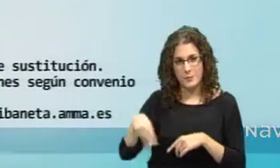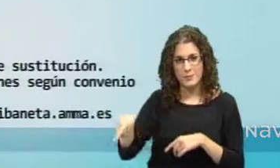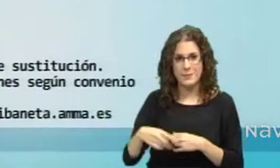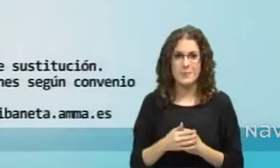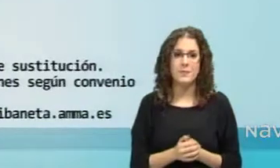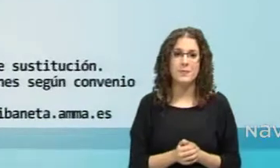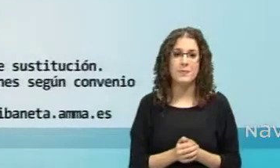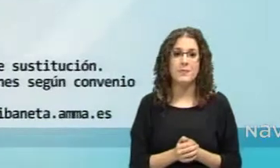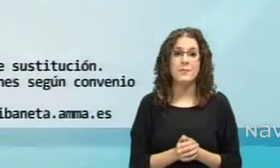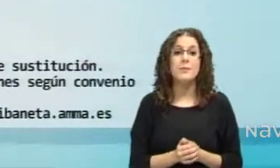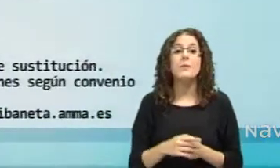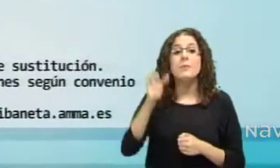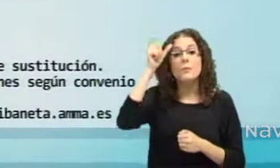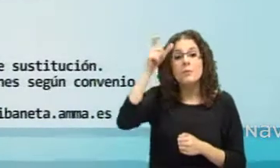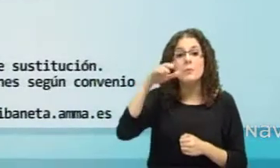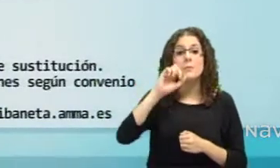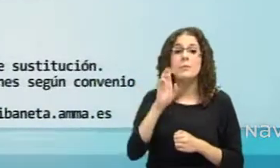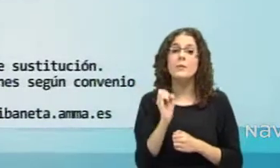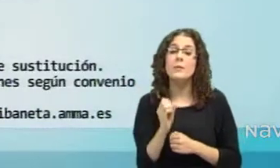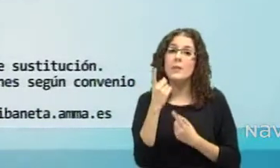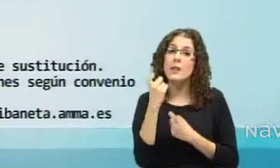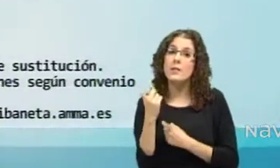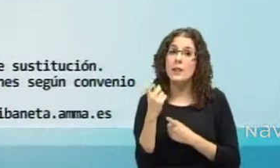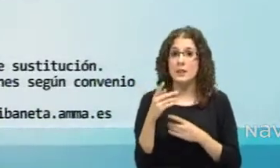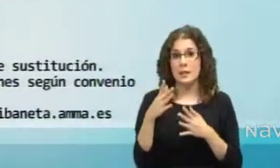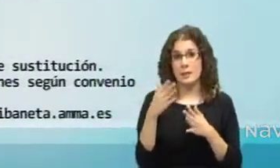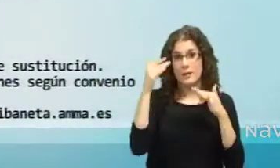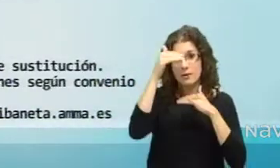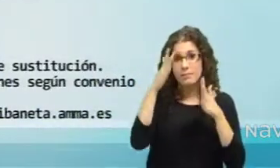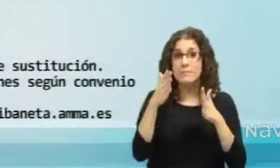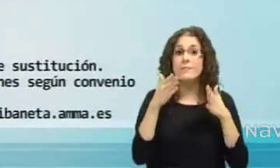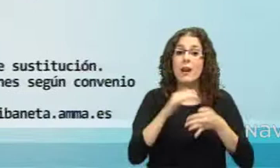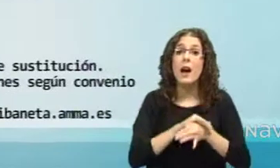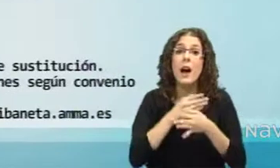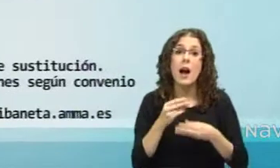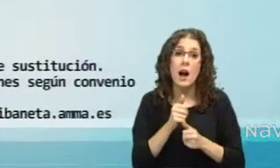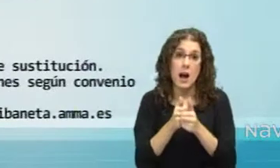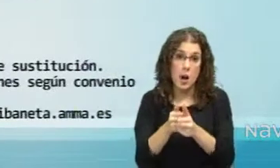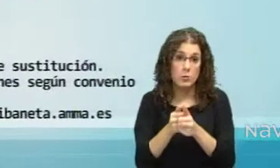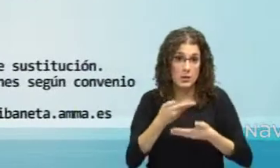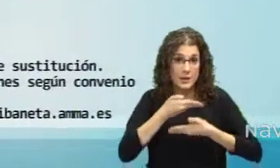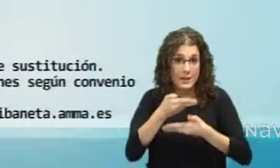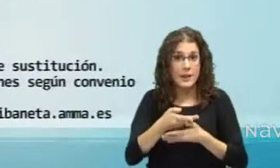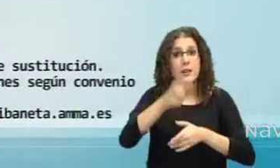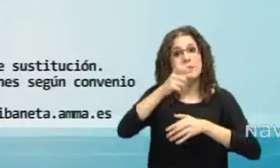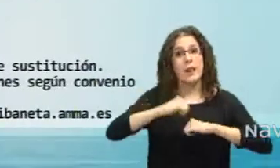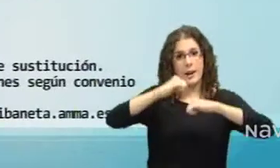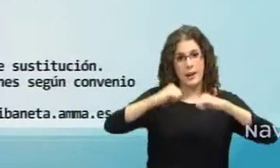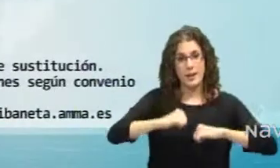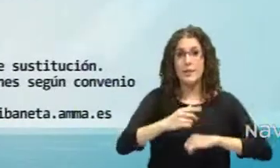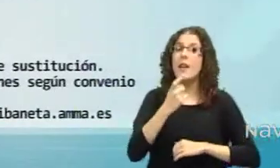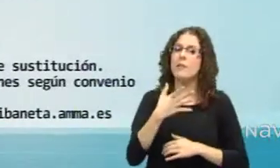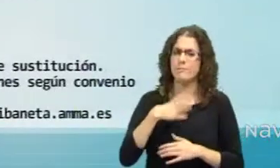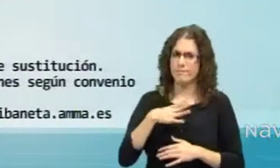En Erro, el sector de las actividades sanitarias necesita una persona para un puesto de auxiliar de geriatría, preferentemente con certificación